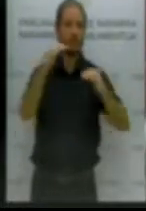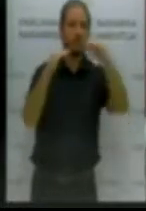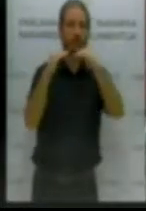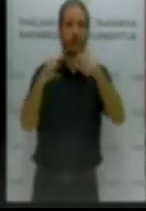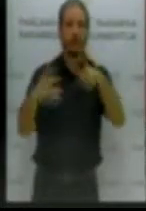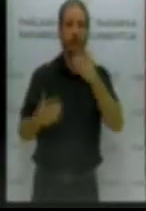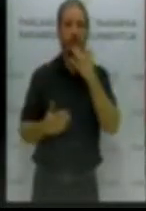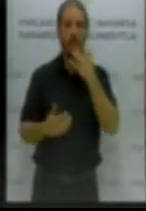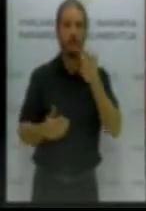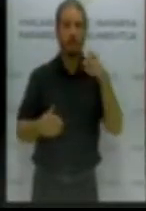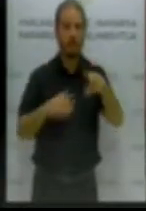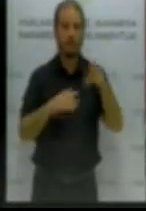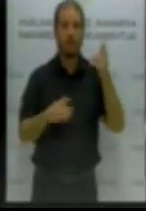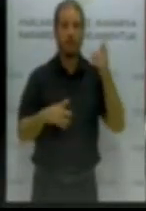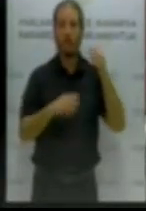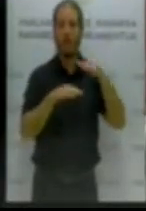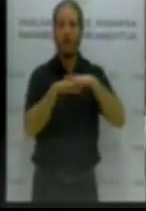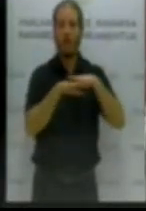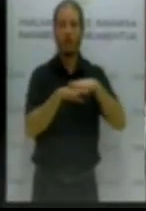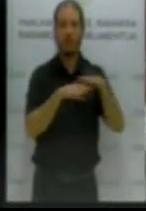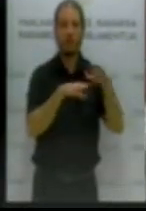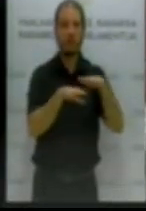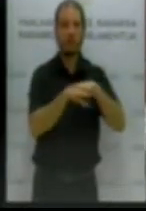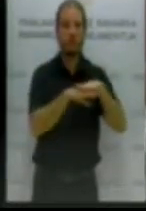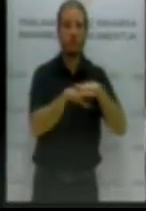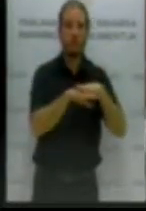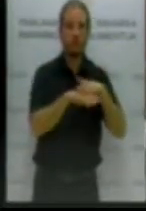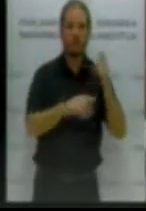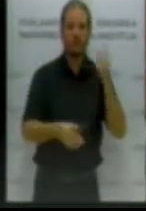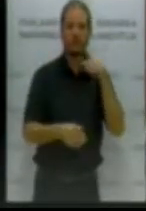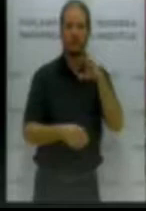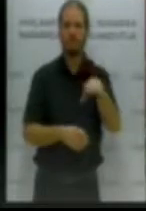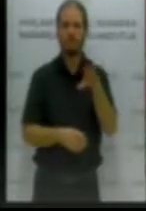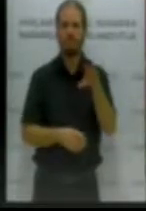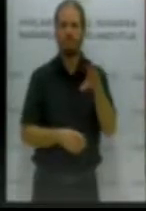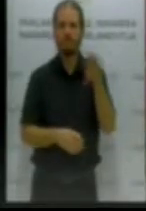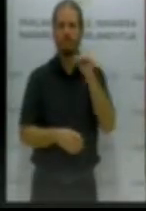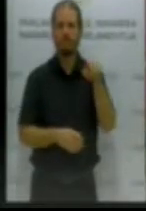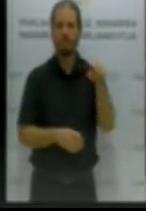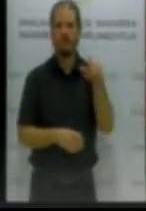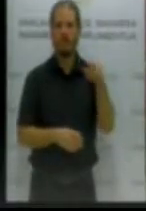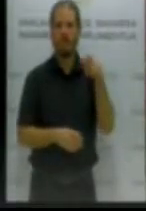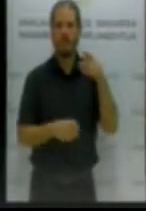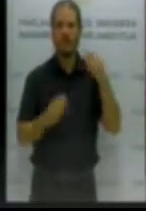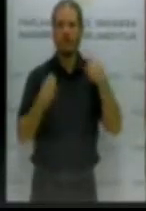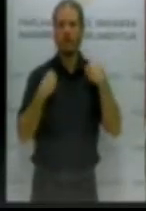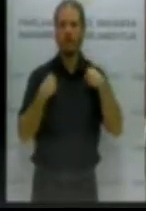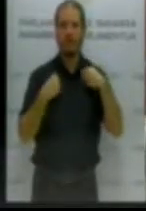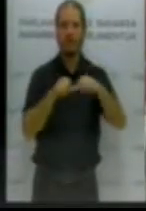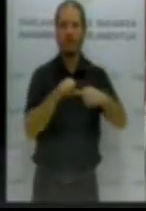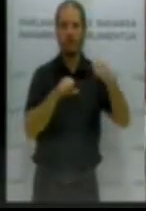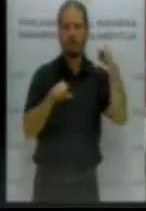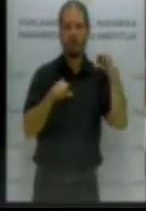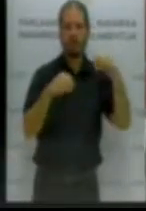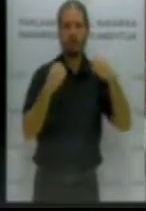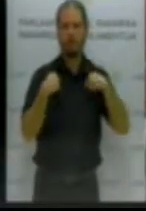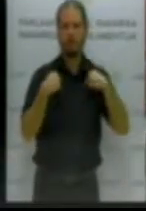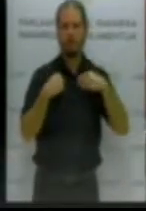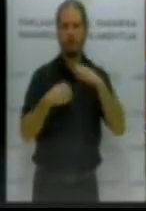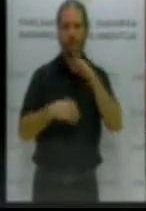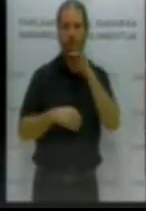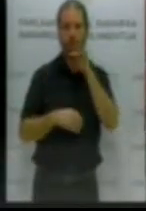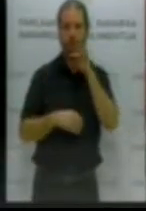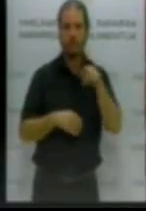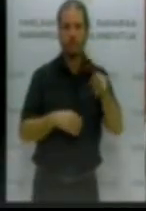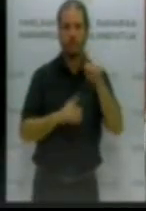entendieron que estas mujeres habían y estaban viviendo, habían vivido y estaban viviendo una situación